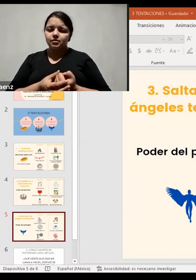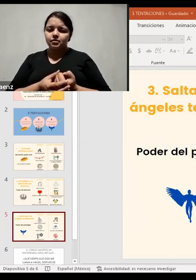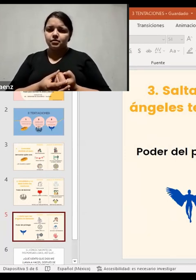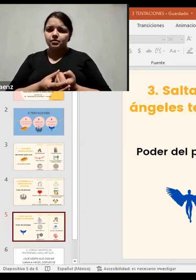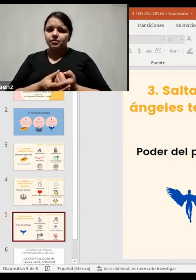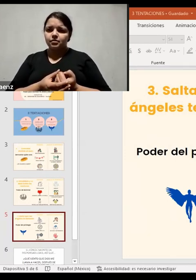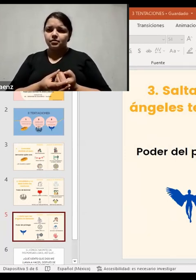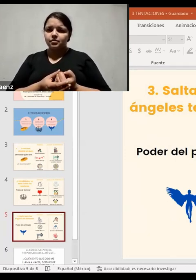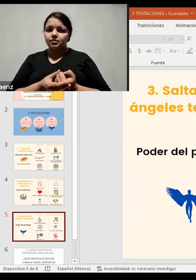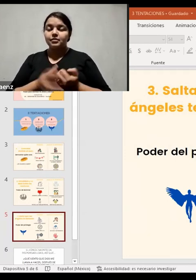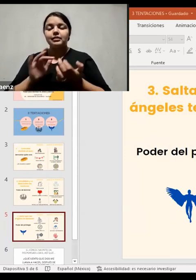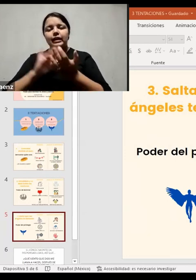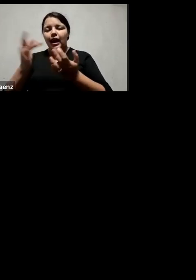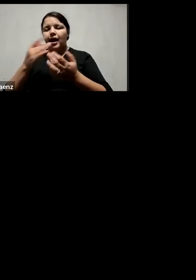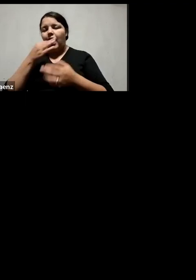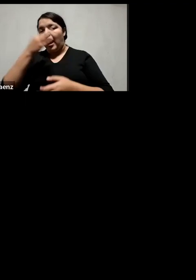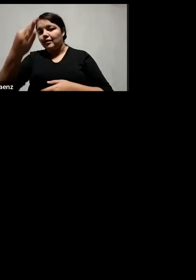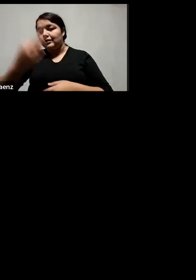Gracias por avisarme.